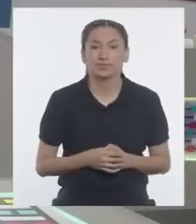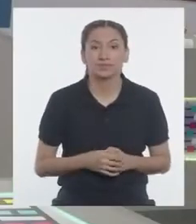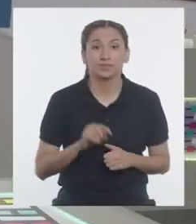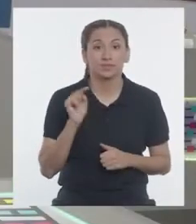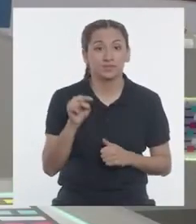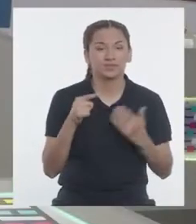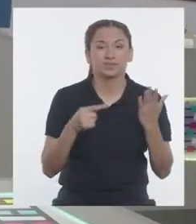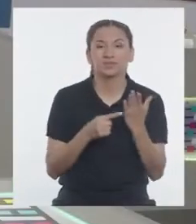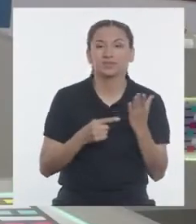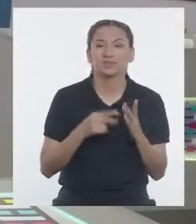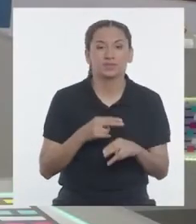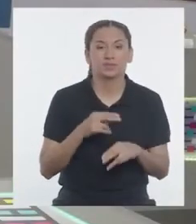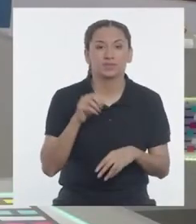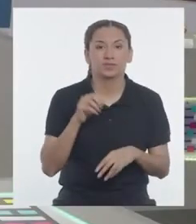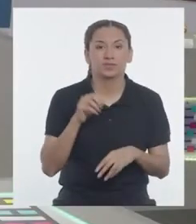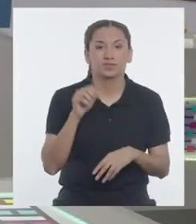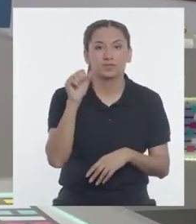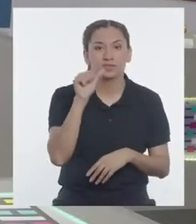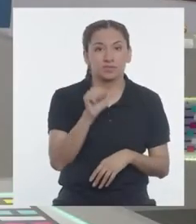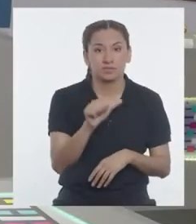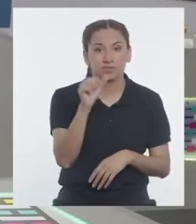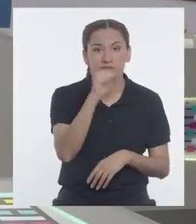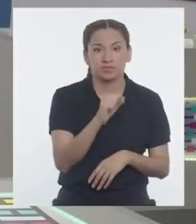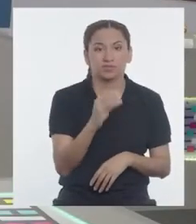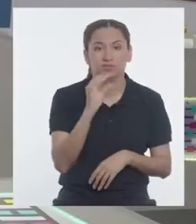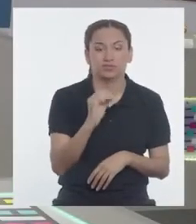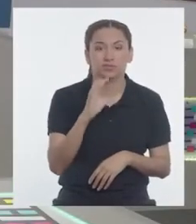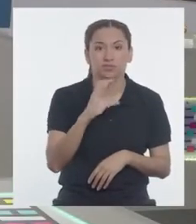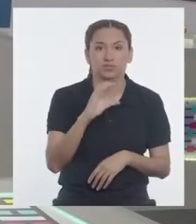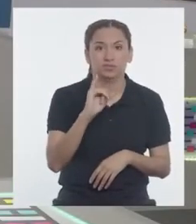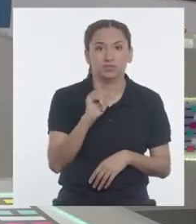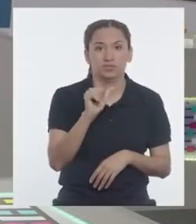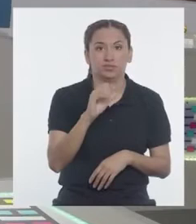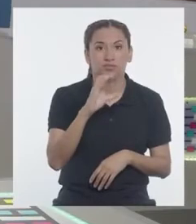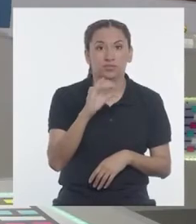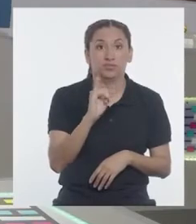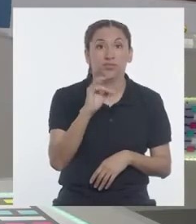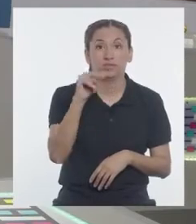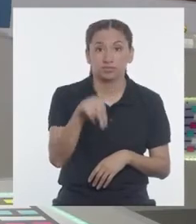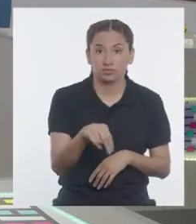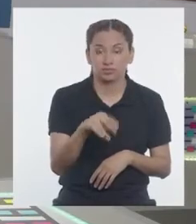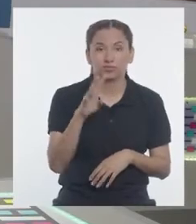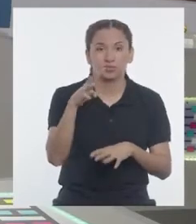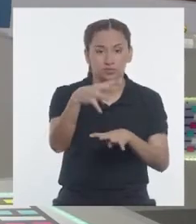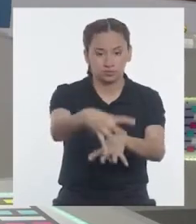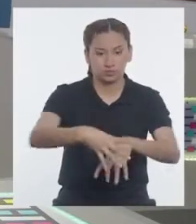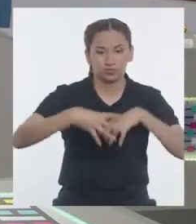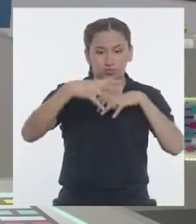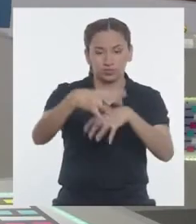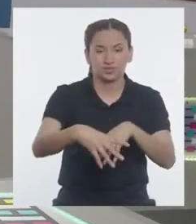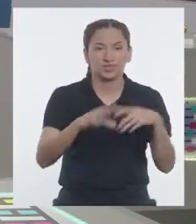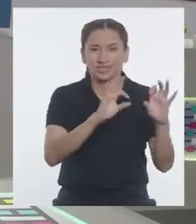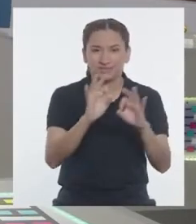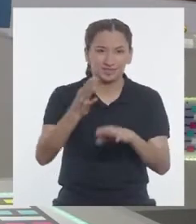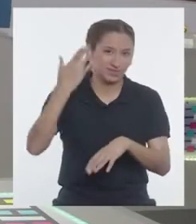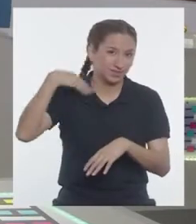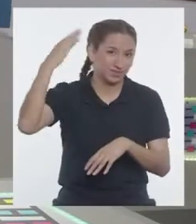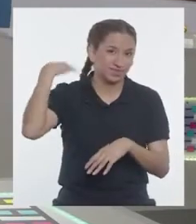Esa técnica se llama asociación de cultivos o, como vimos la vez pasada,